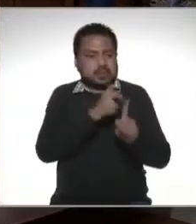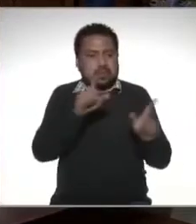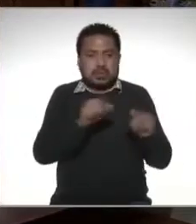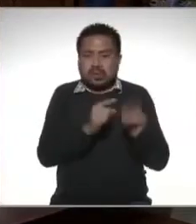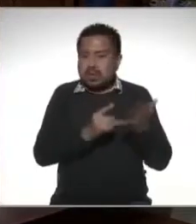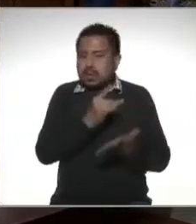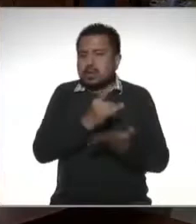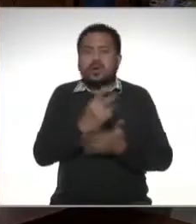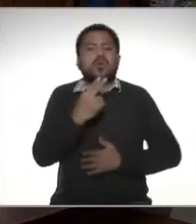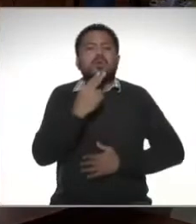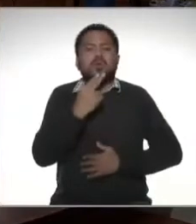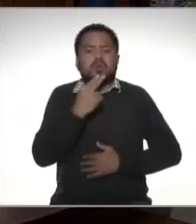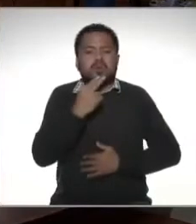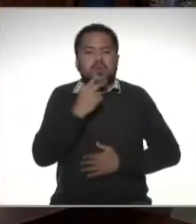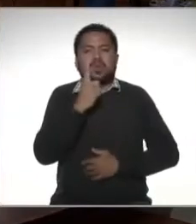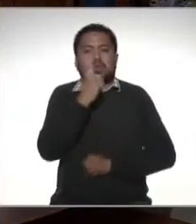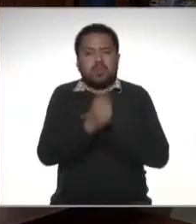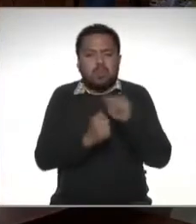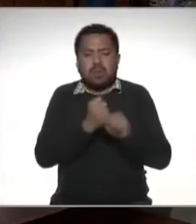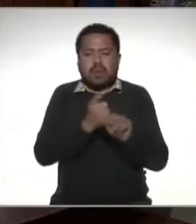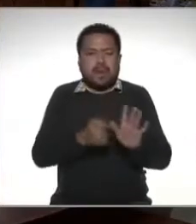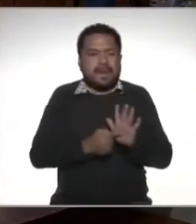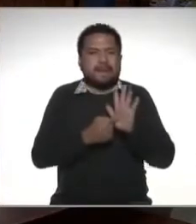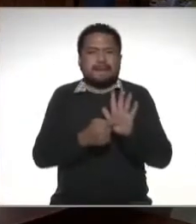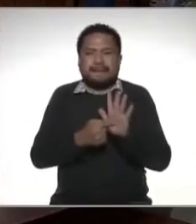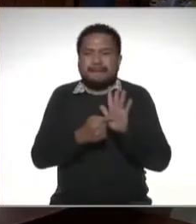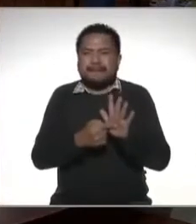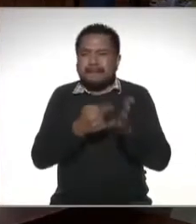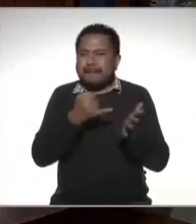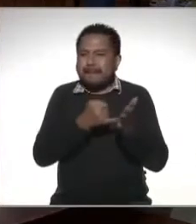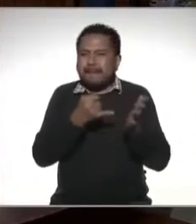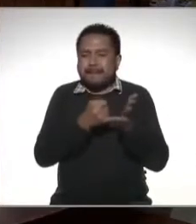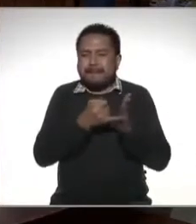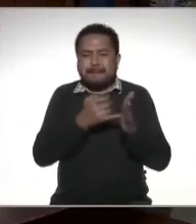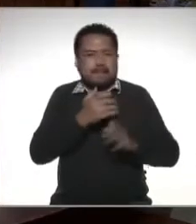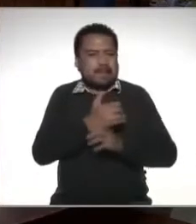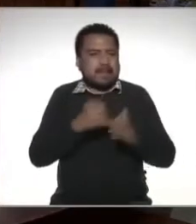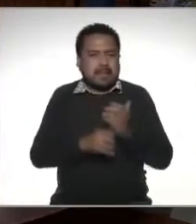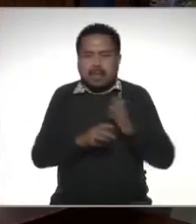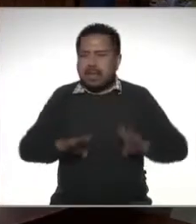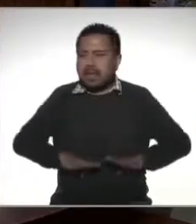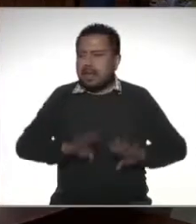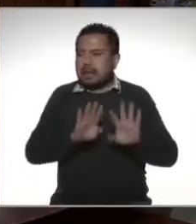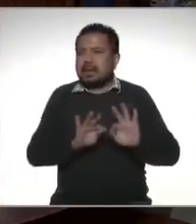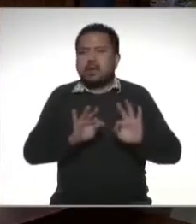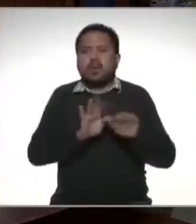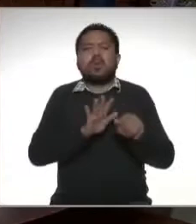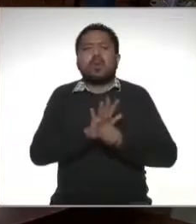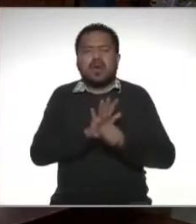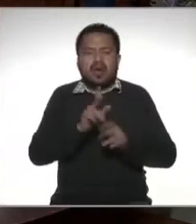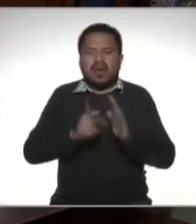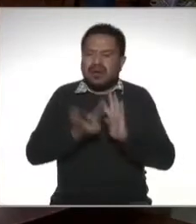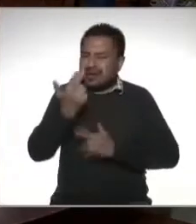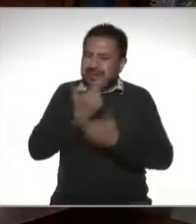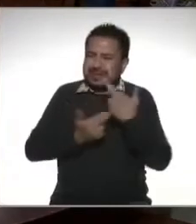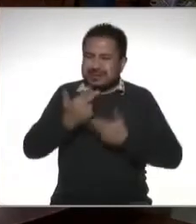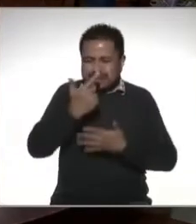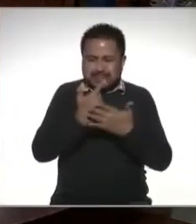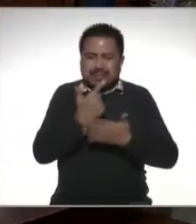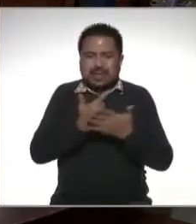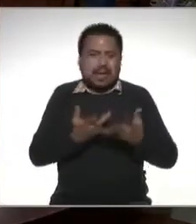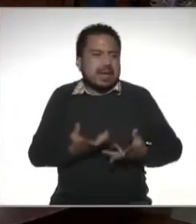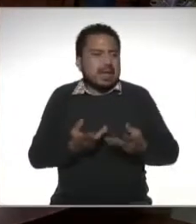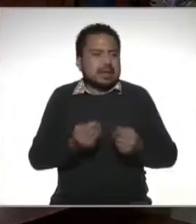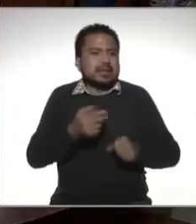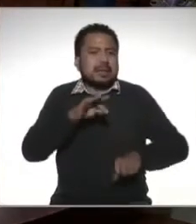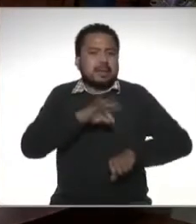se utilizan en la declaración anual esas digamos sus características fundamentales cuáles son y tratando regresar a la lista gastos